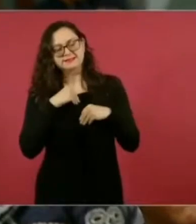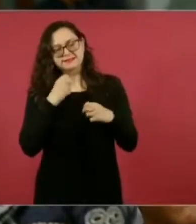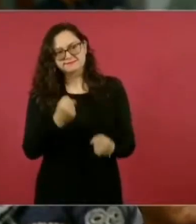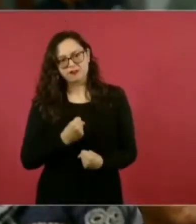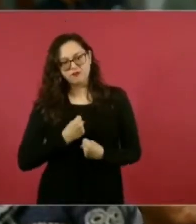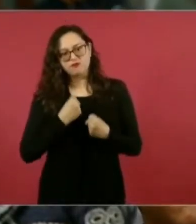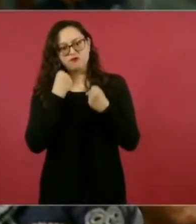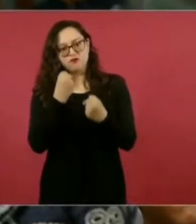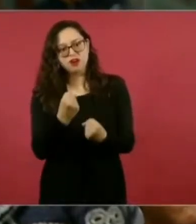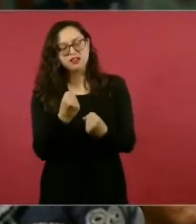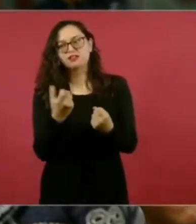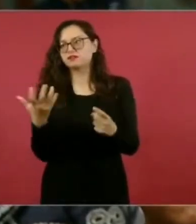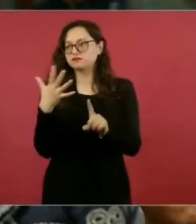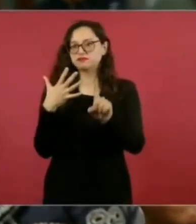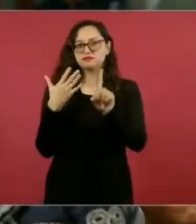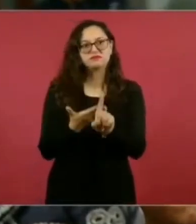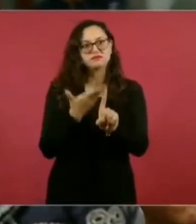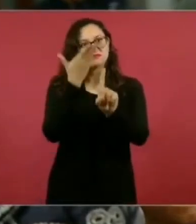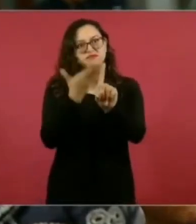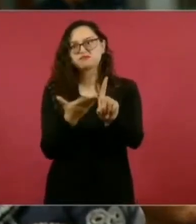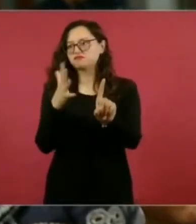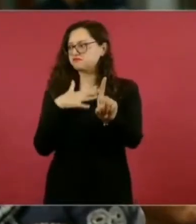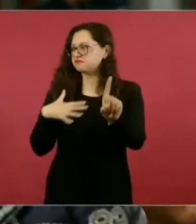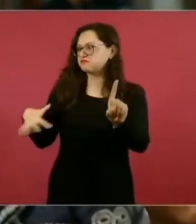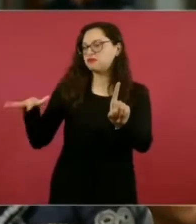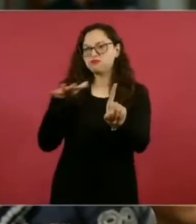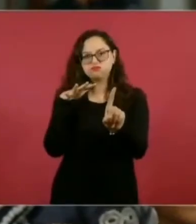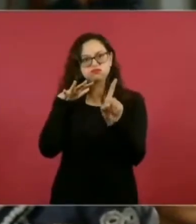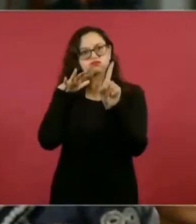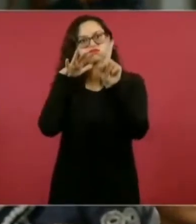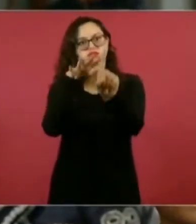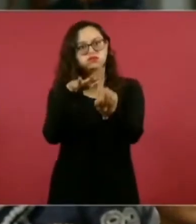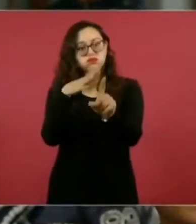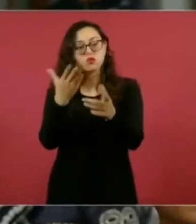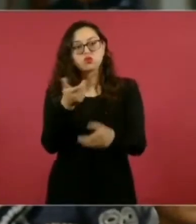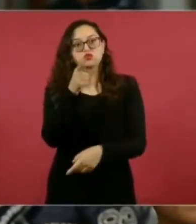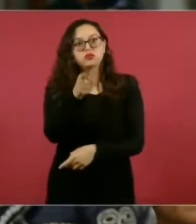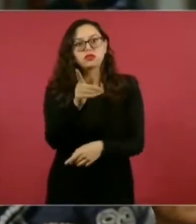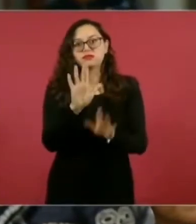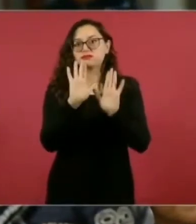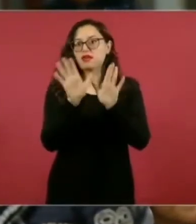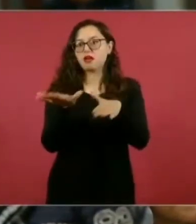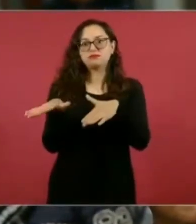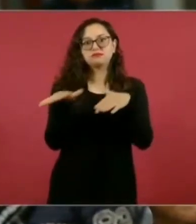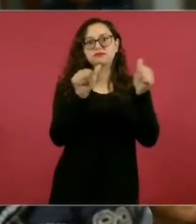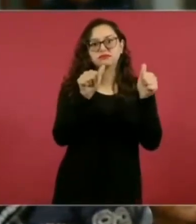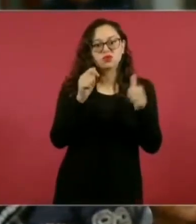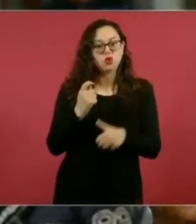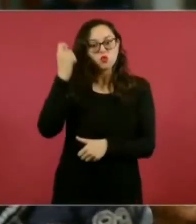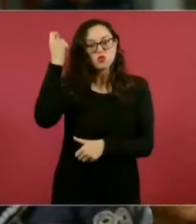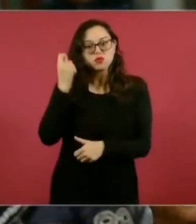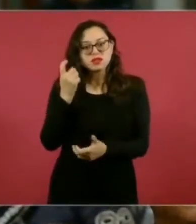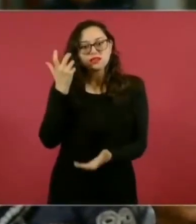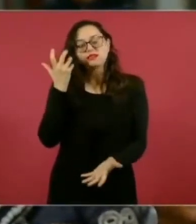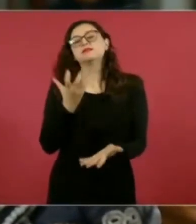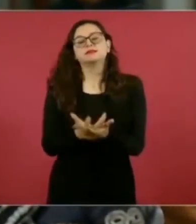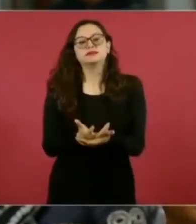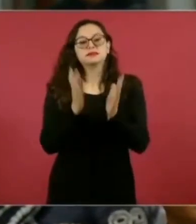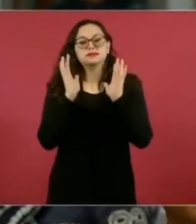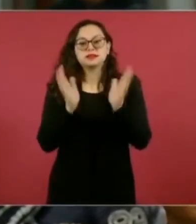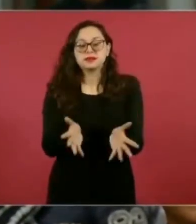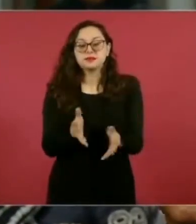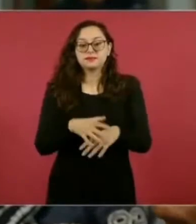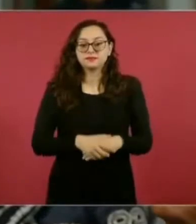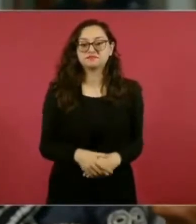de usted, pero usted ya se va y se jubila, se retira. Muchas personas tienen miedo